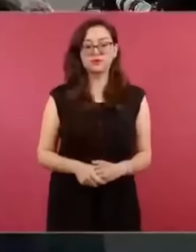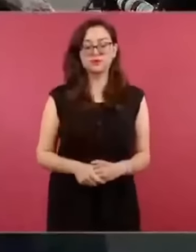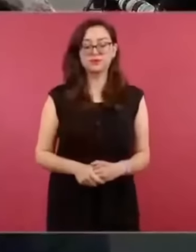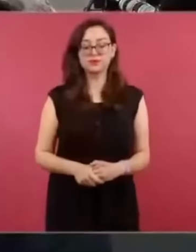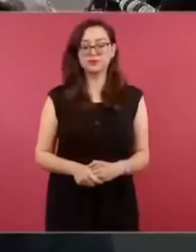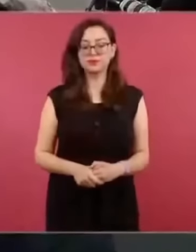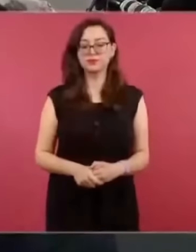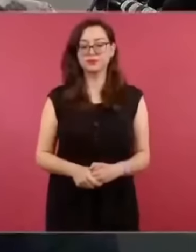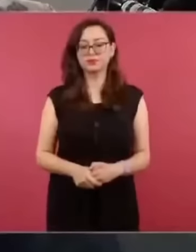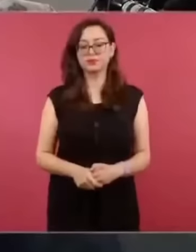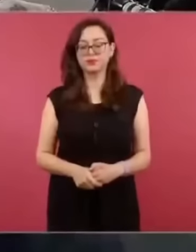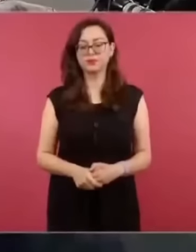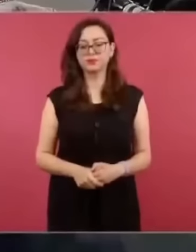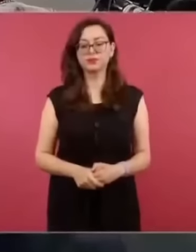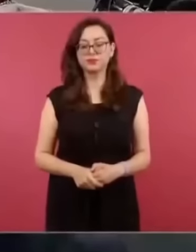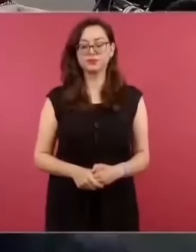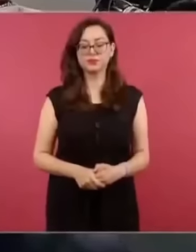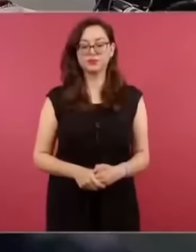no, ¿cómo creen que